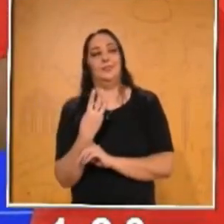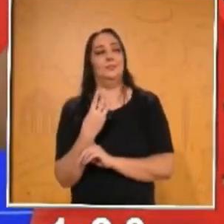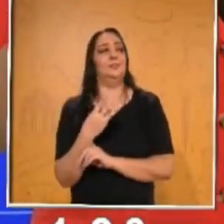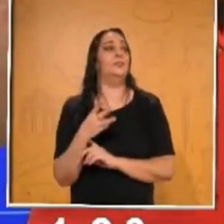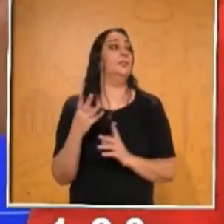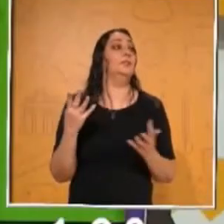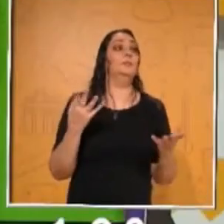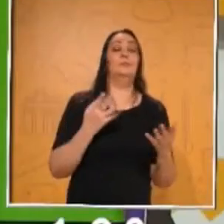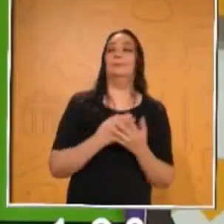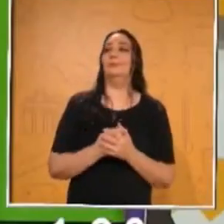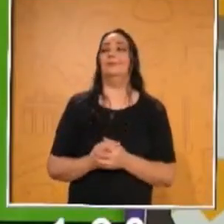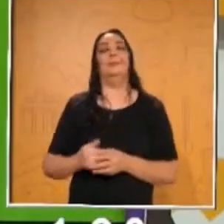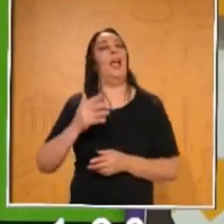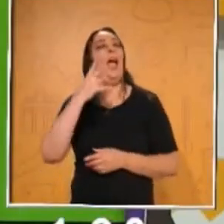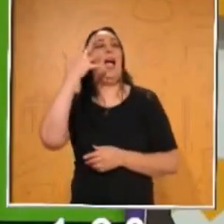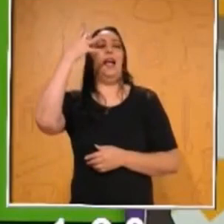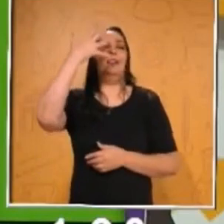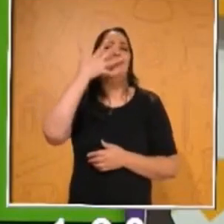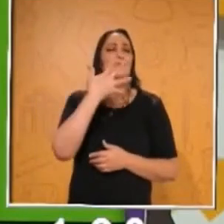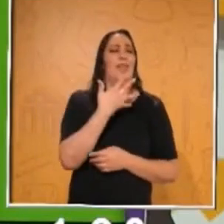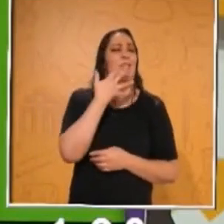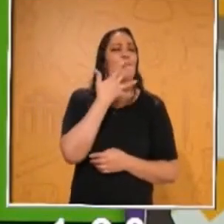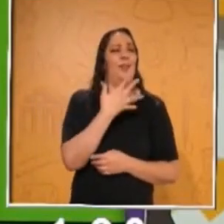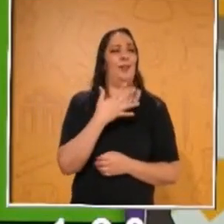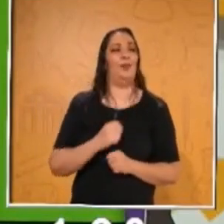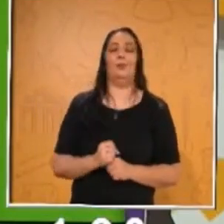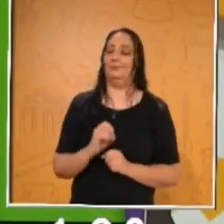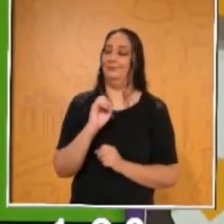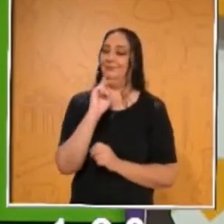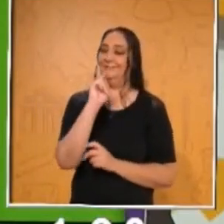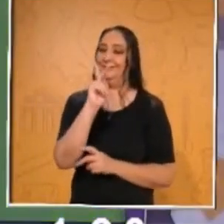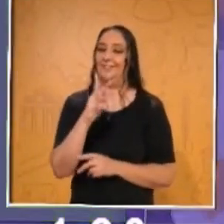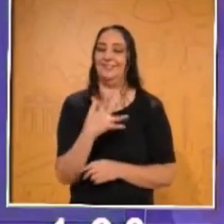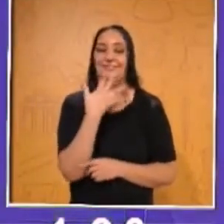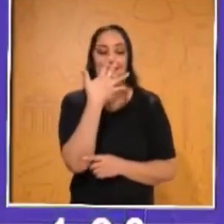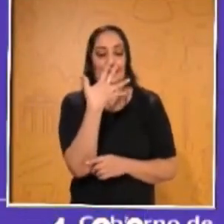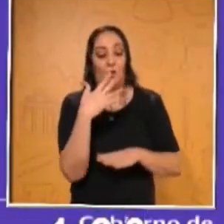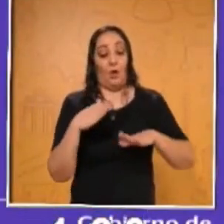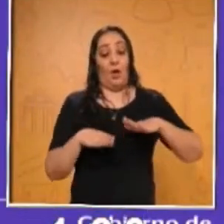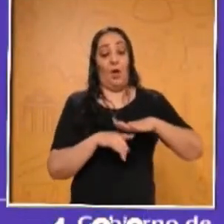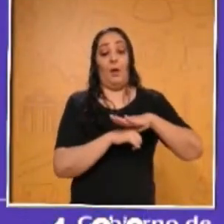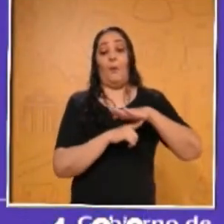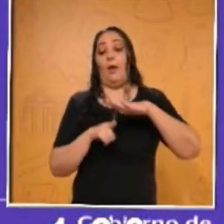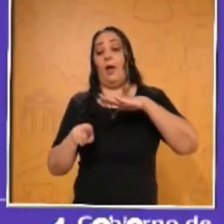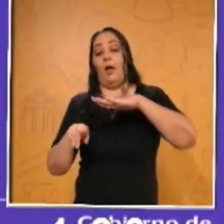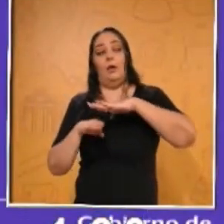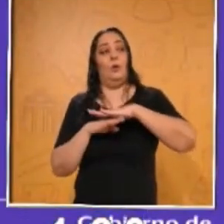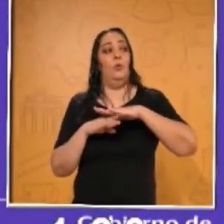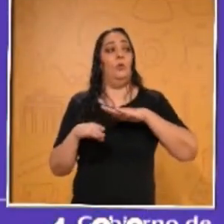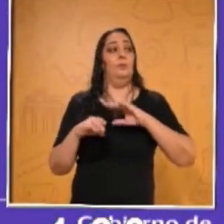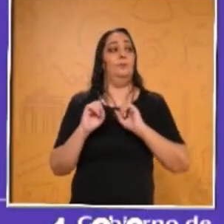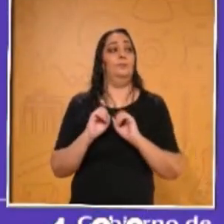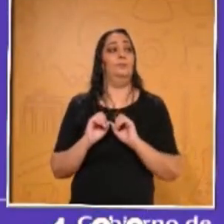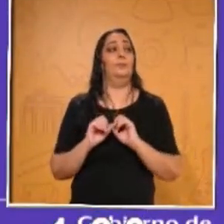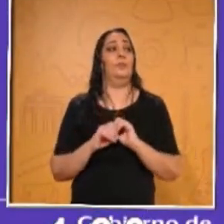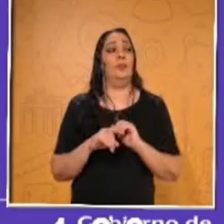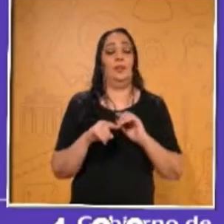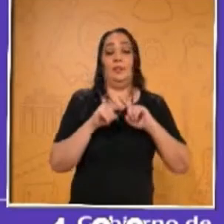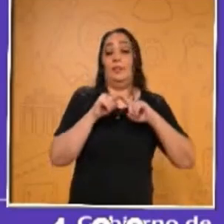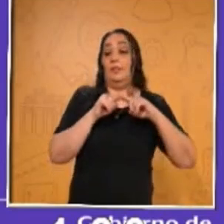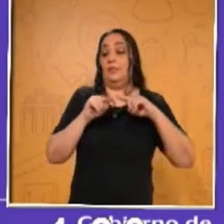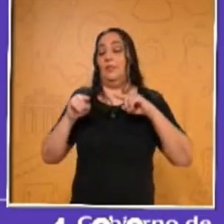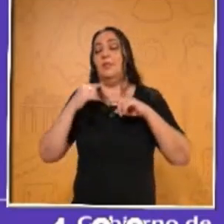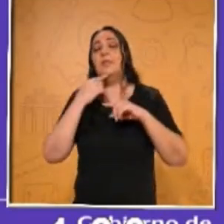acá. Cinco. Cinco, muy bien. Y abajo, la reglita dice